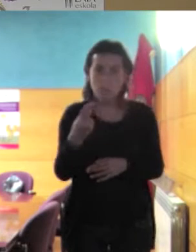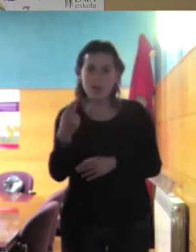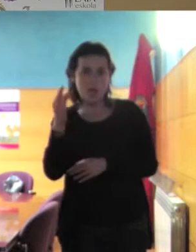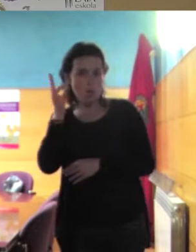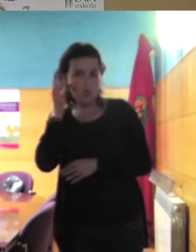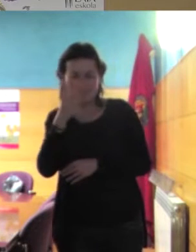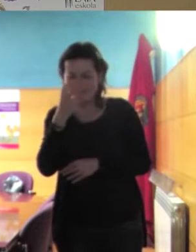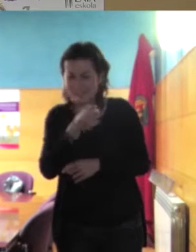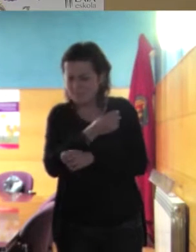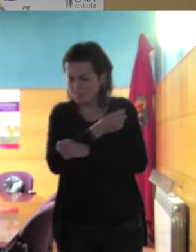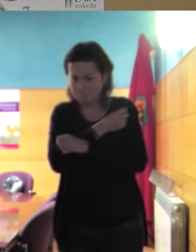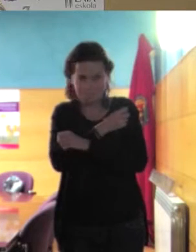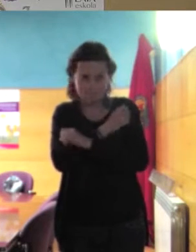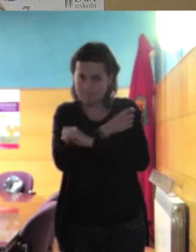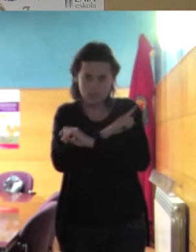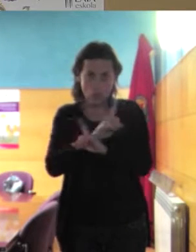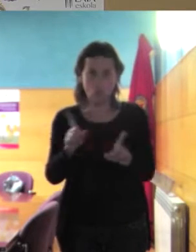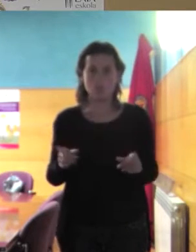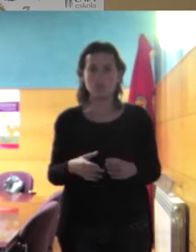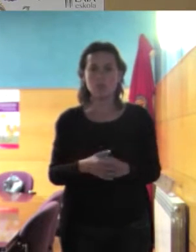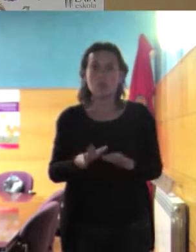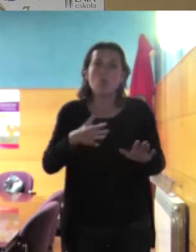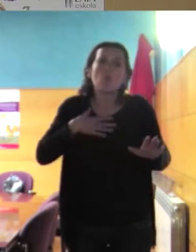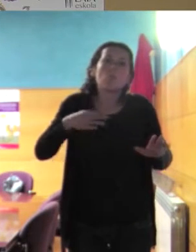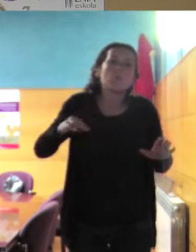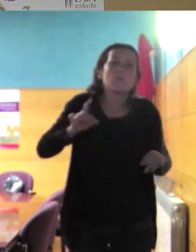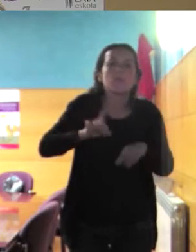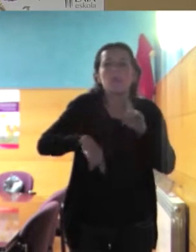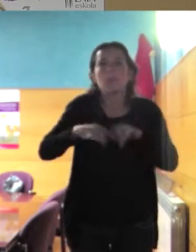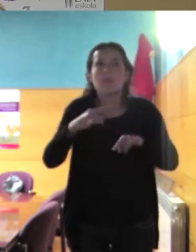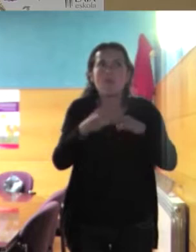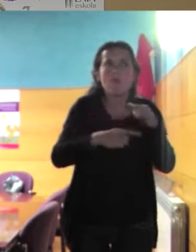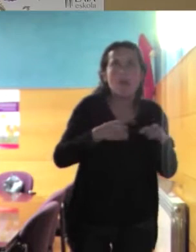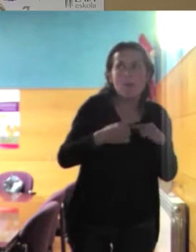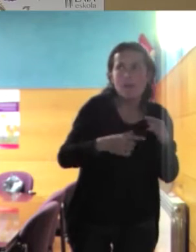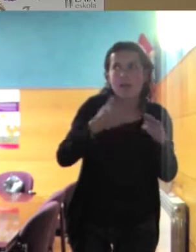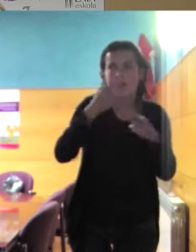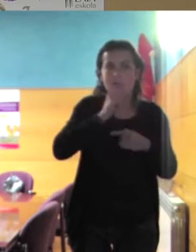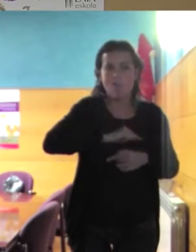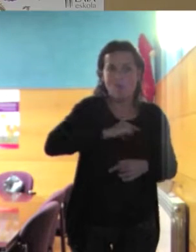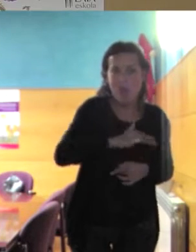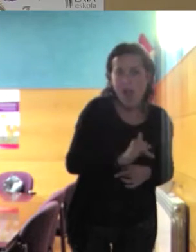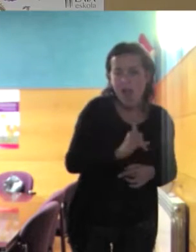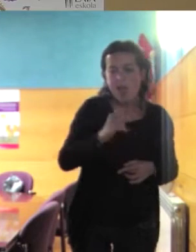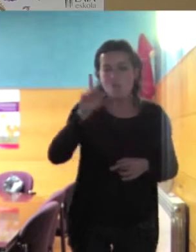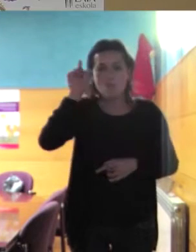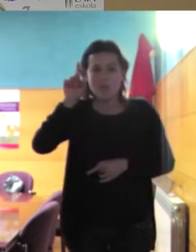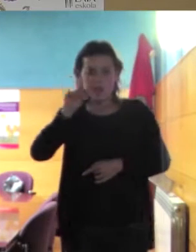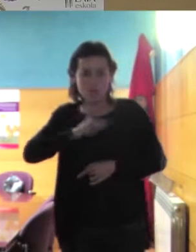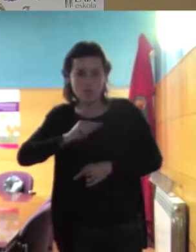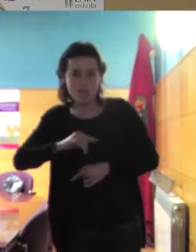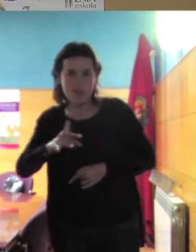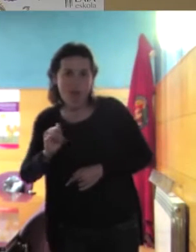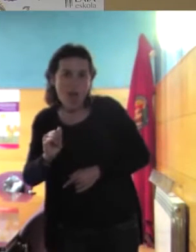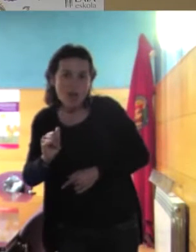a no ser que tengan una familia o una maestra especialmente concienciada que haya buscado fuera de los